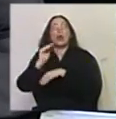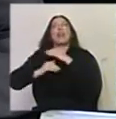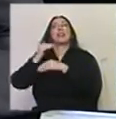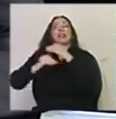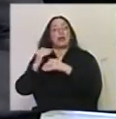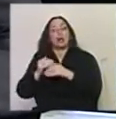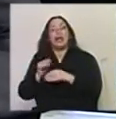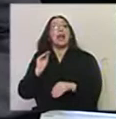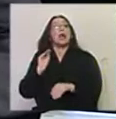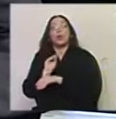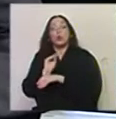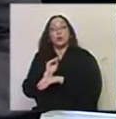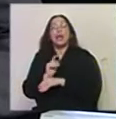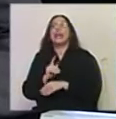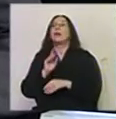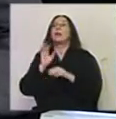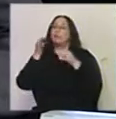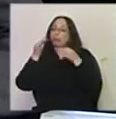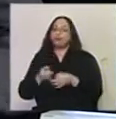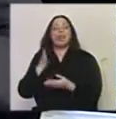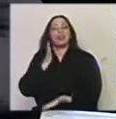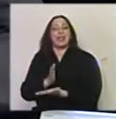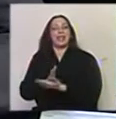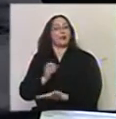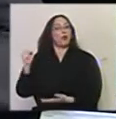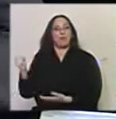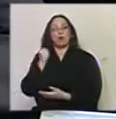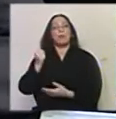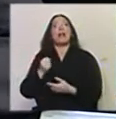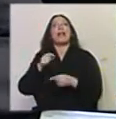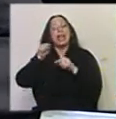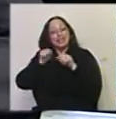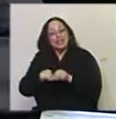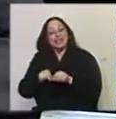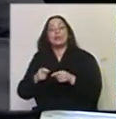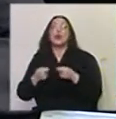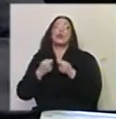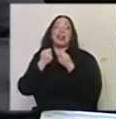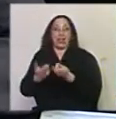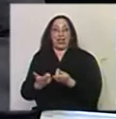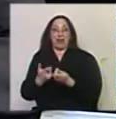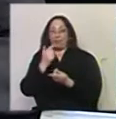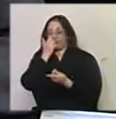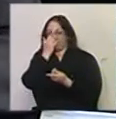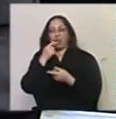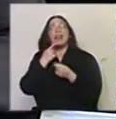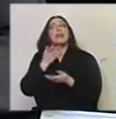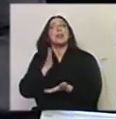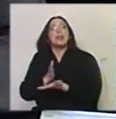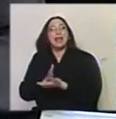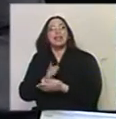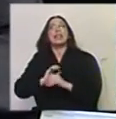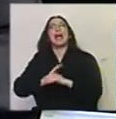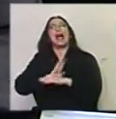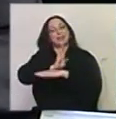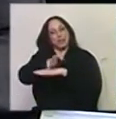la cultura es un derecho. Es un derecho fundamental y como tal se lo consagra. Cuando decimos que es un derecho, es un derecho acceder a